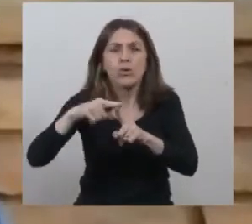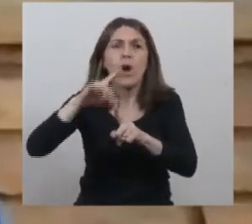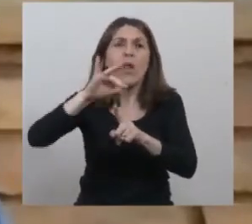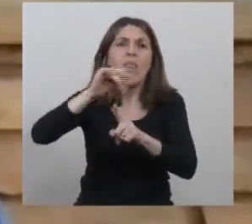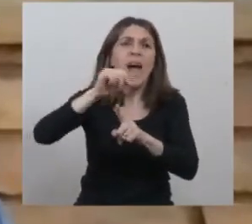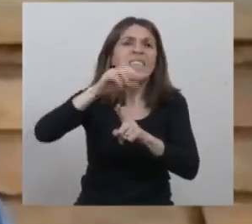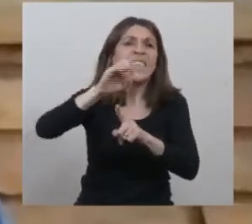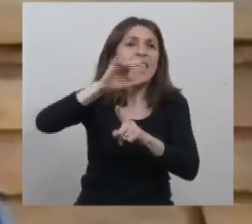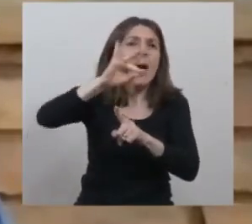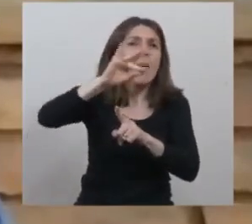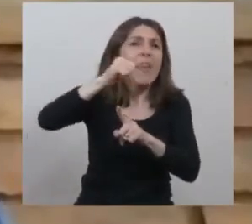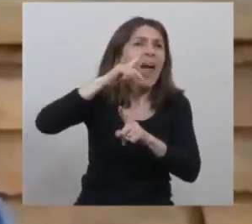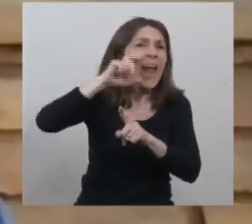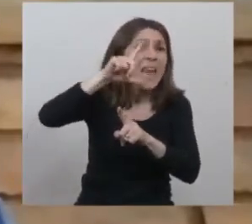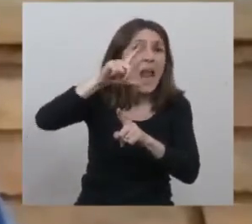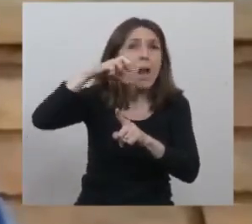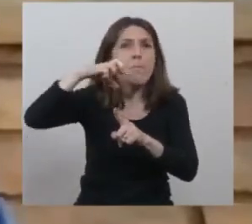Pisi.